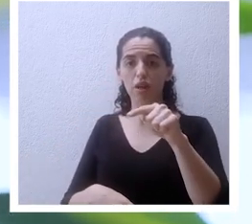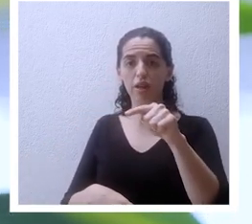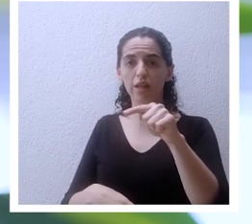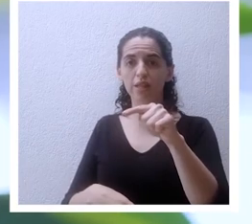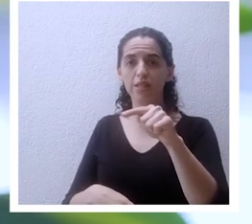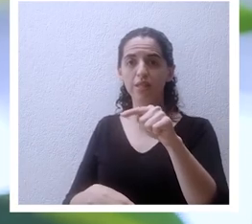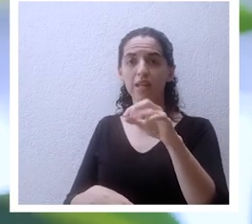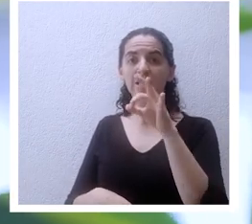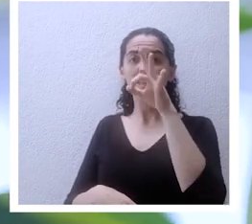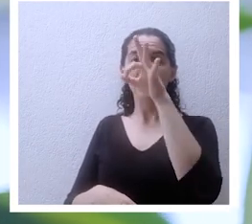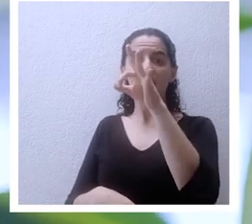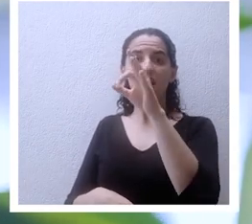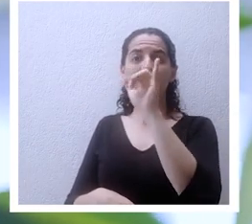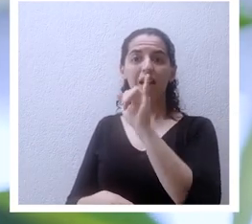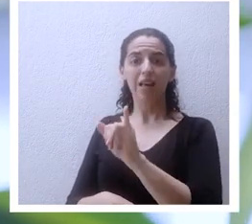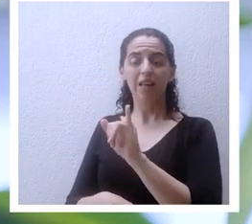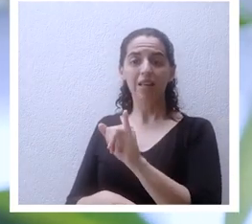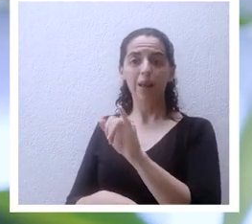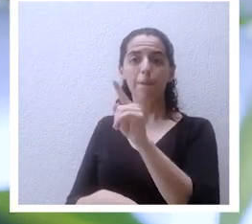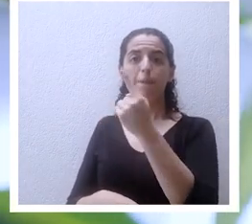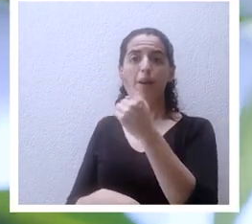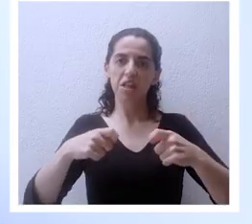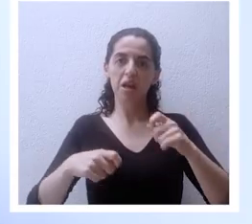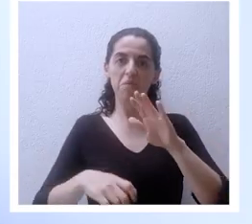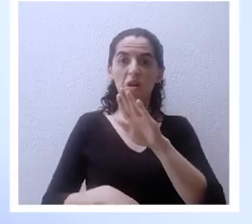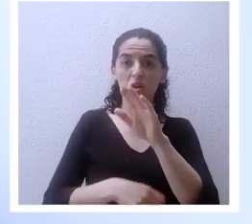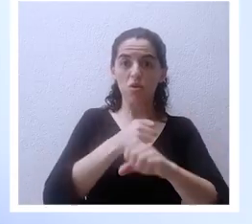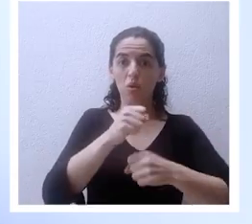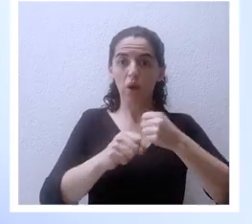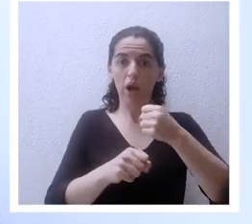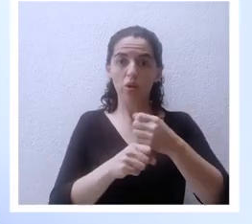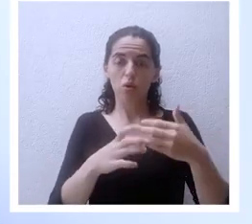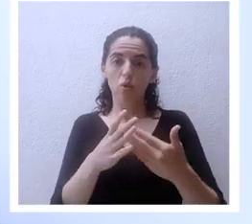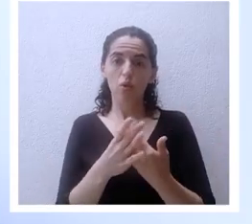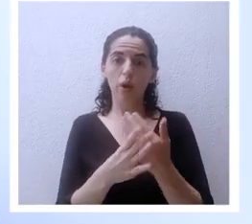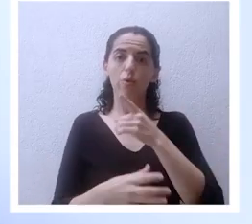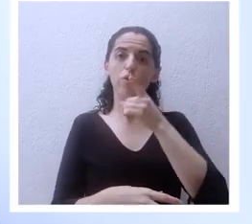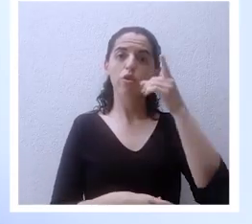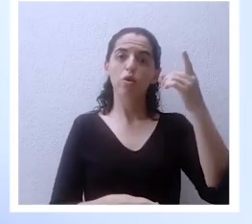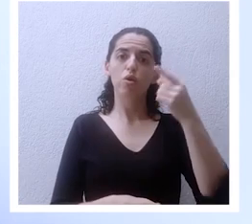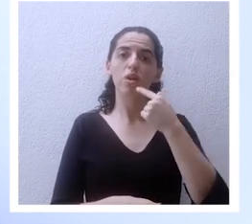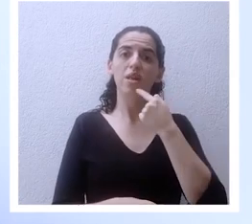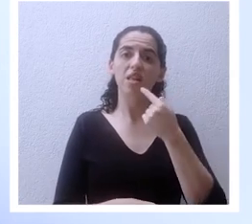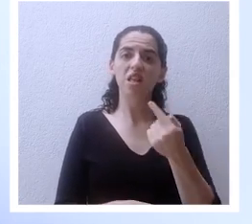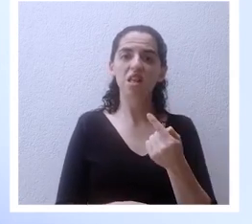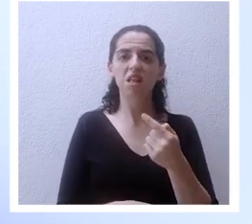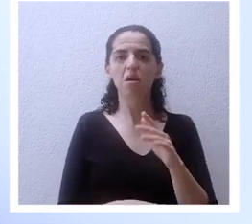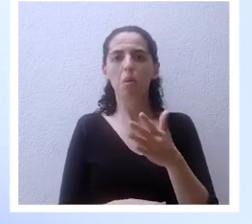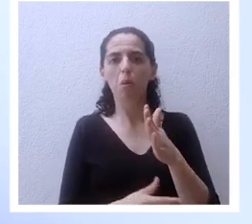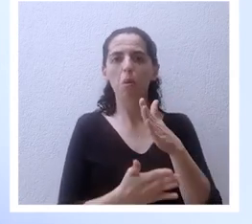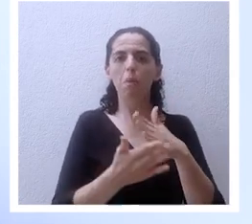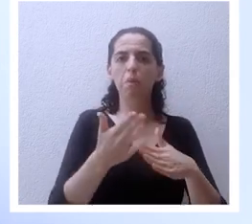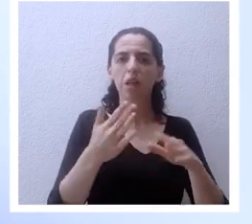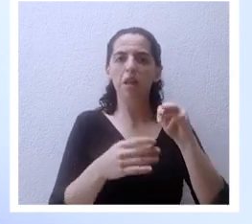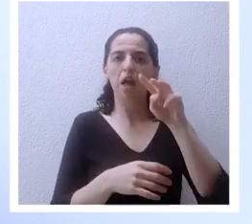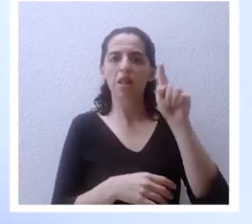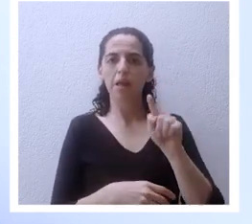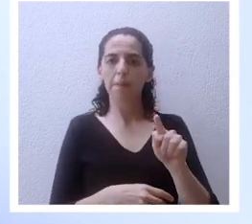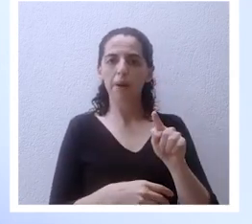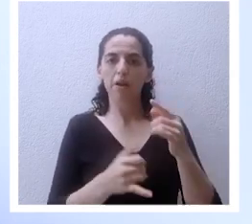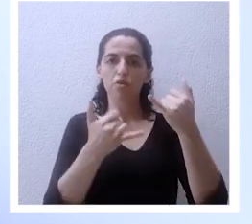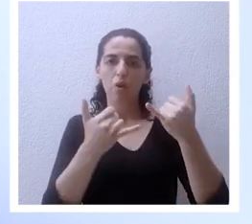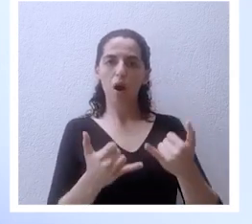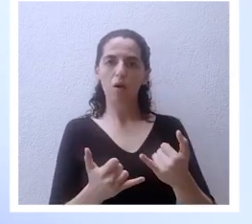este el primero en los meses del año Dios les está diciendo como a mediados de marzo que ahora